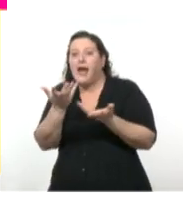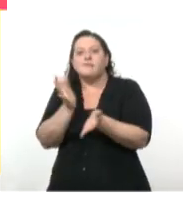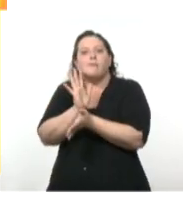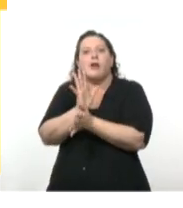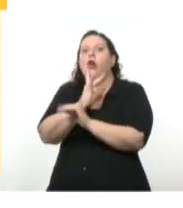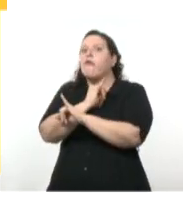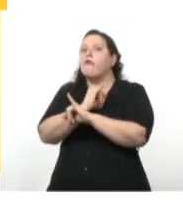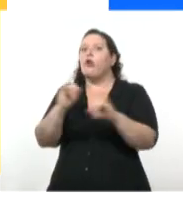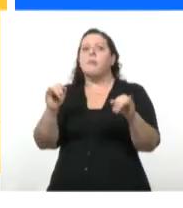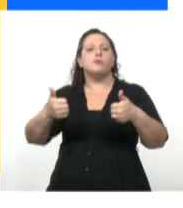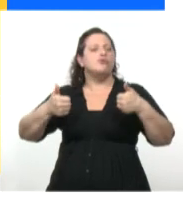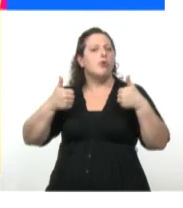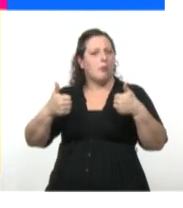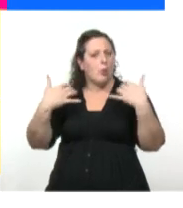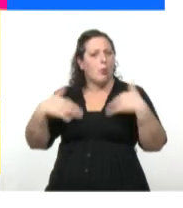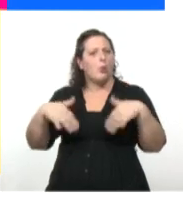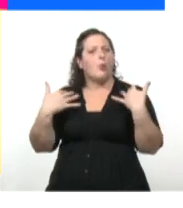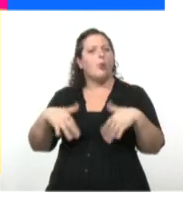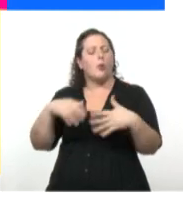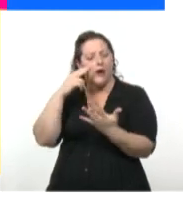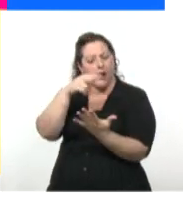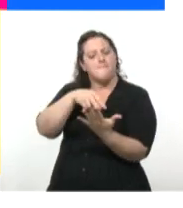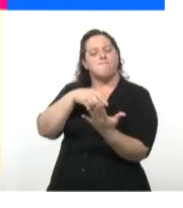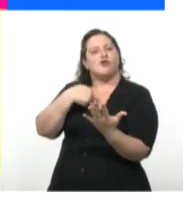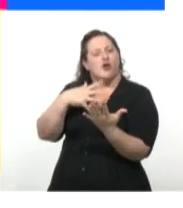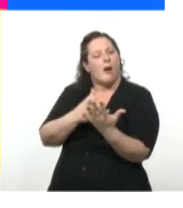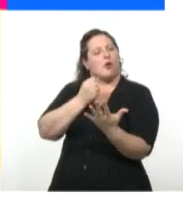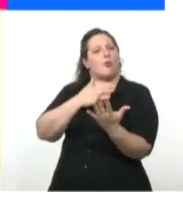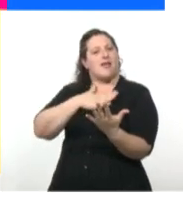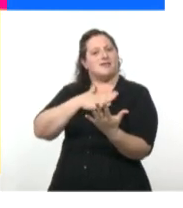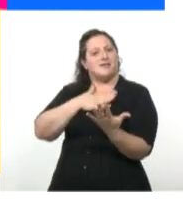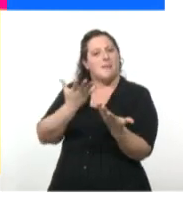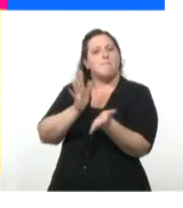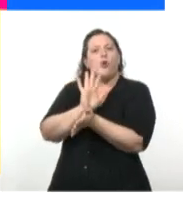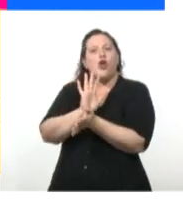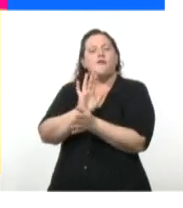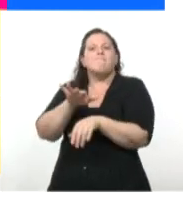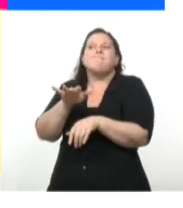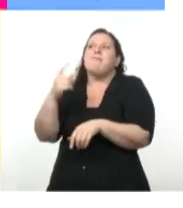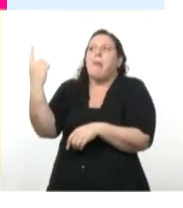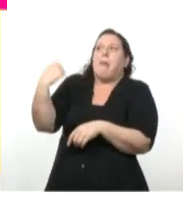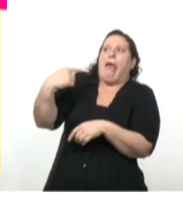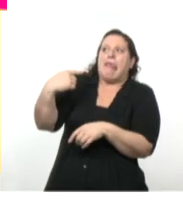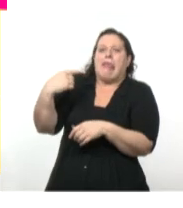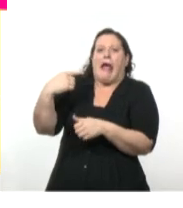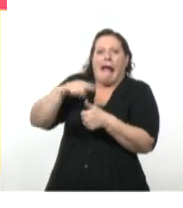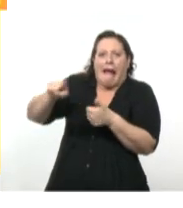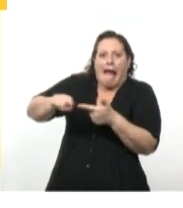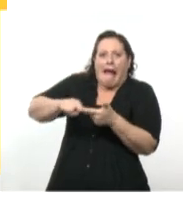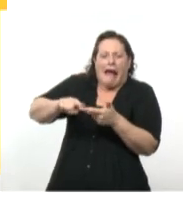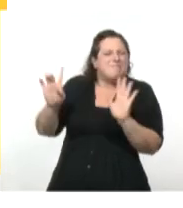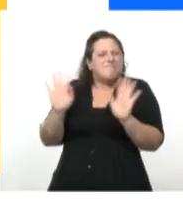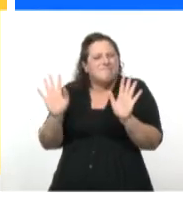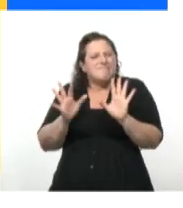información. Y de eso me aprovechaba yo porque no me hacía sentir prisionero de las indicaciones del guion.